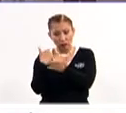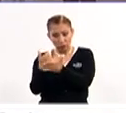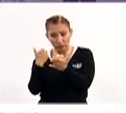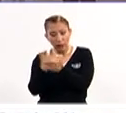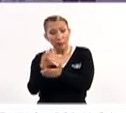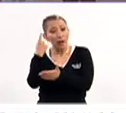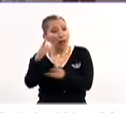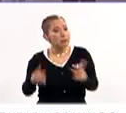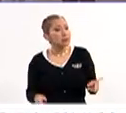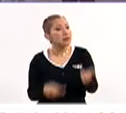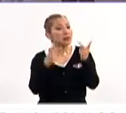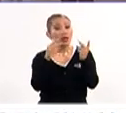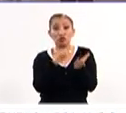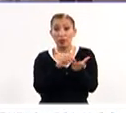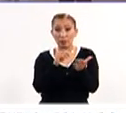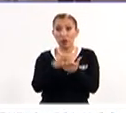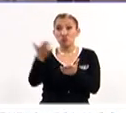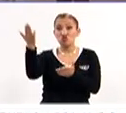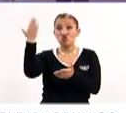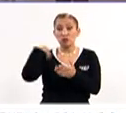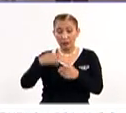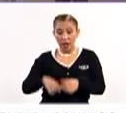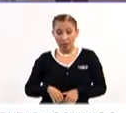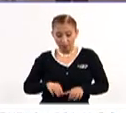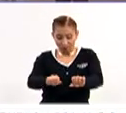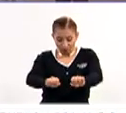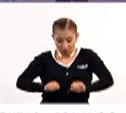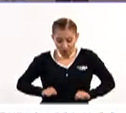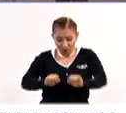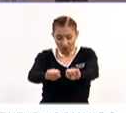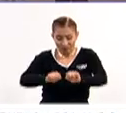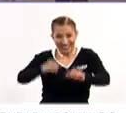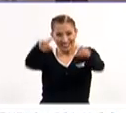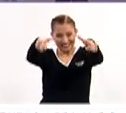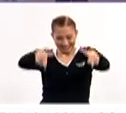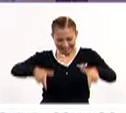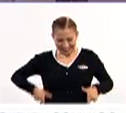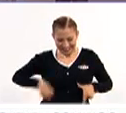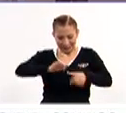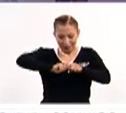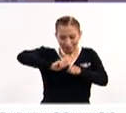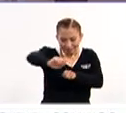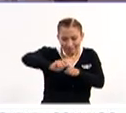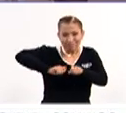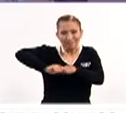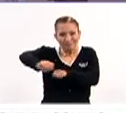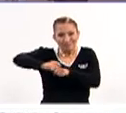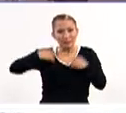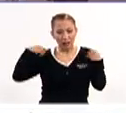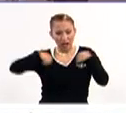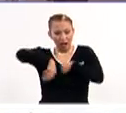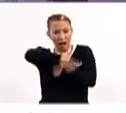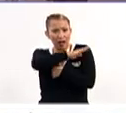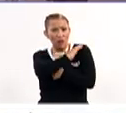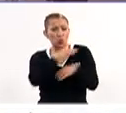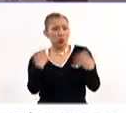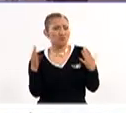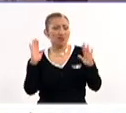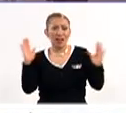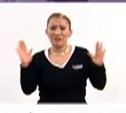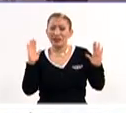ayudado a ello, que todavía los hacen desde la cintura. Entonces, el hilar esos rebosos es una cosa